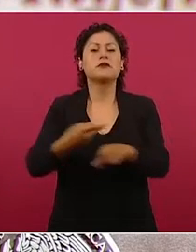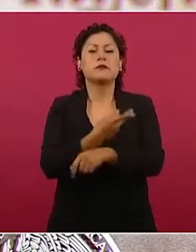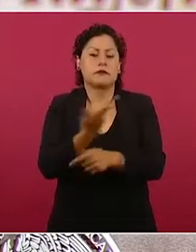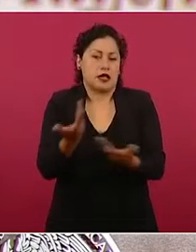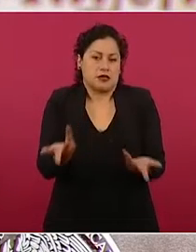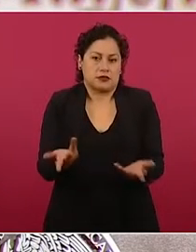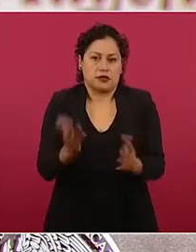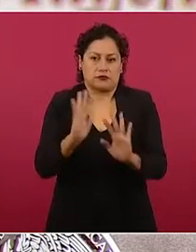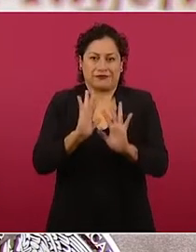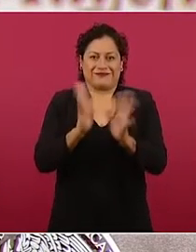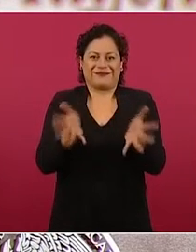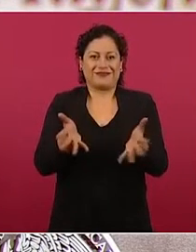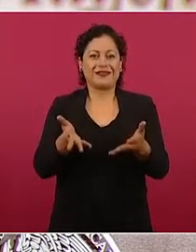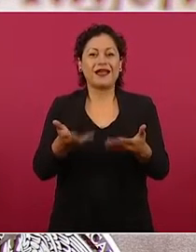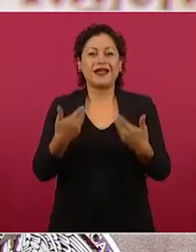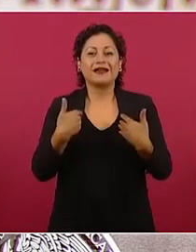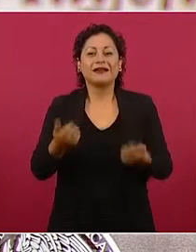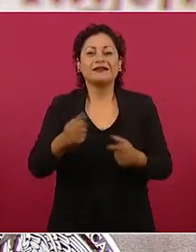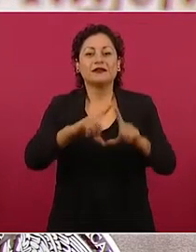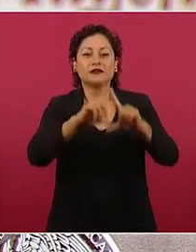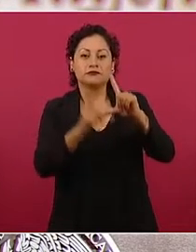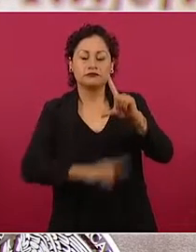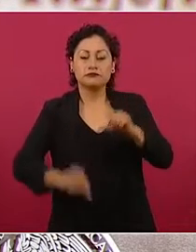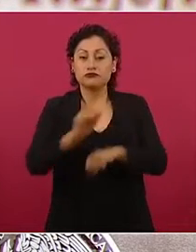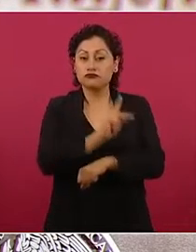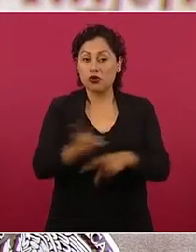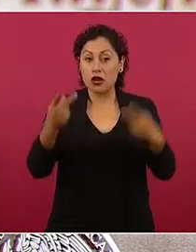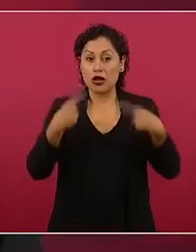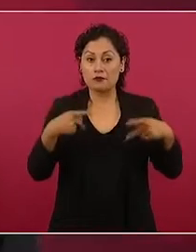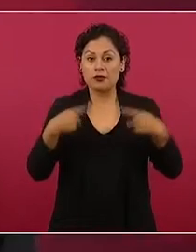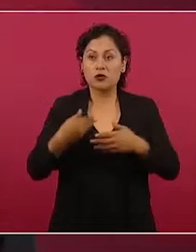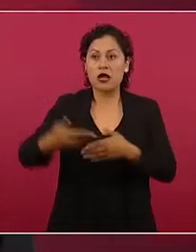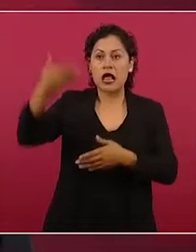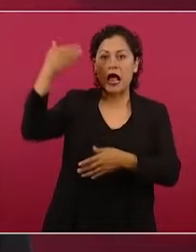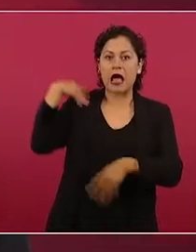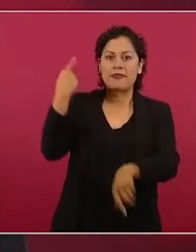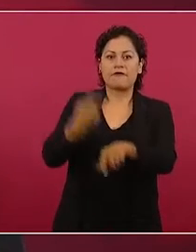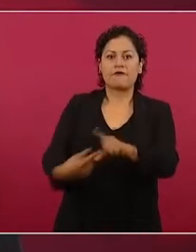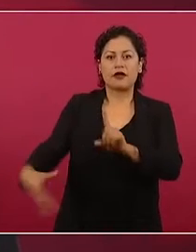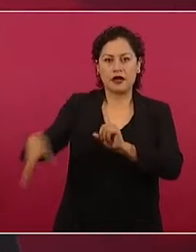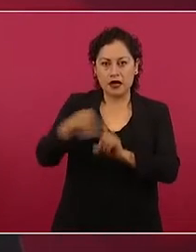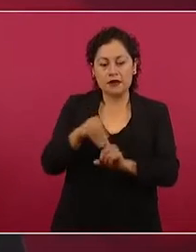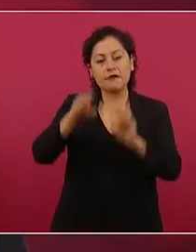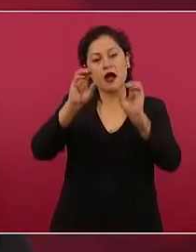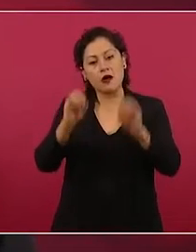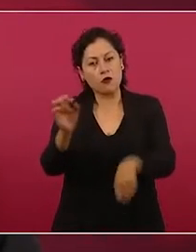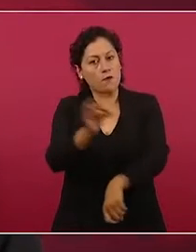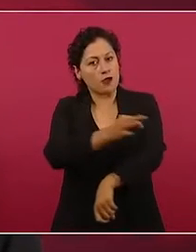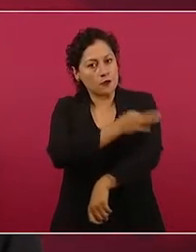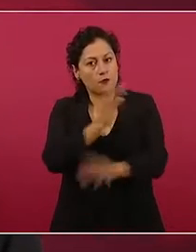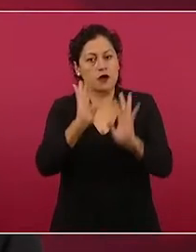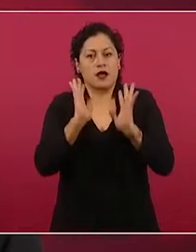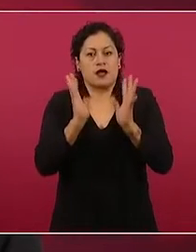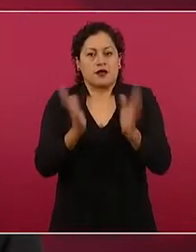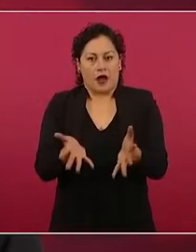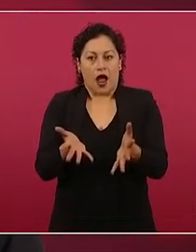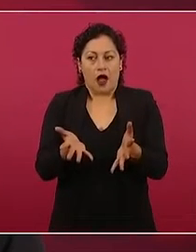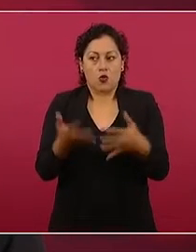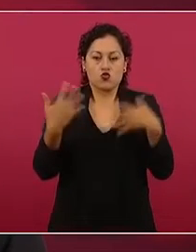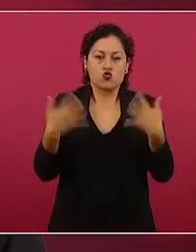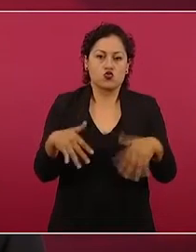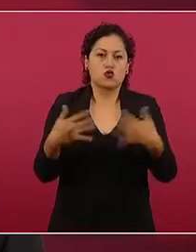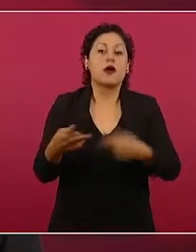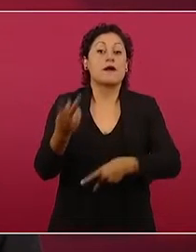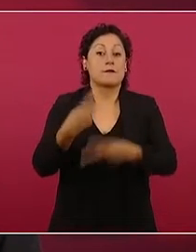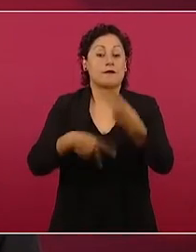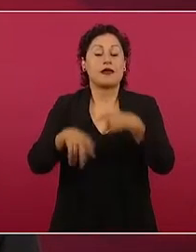que tenemos todas y todos, ya sea porque padecimos COVID o porque fuimos vacunados o ambas cosas, da resultados y